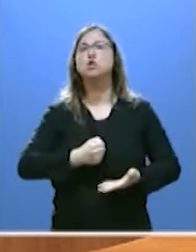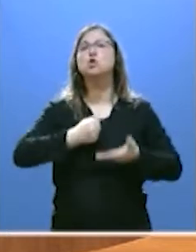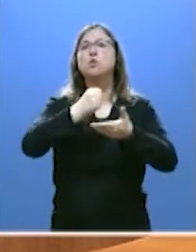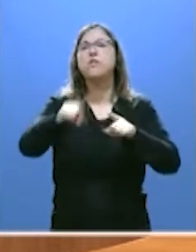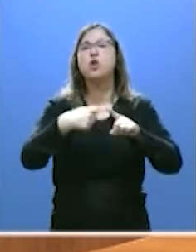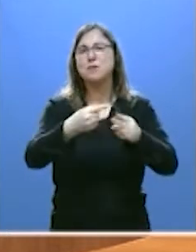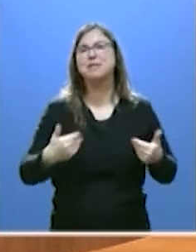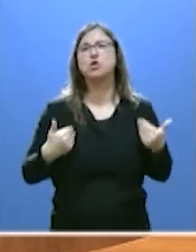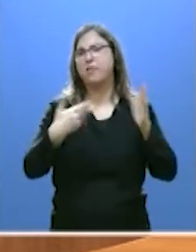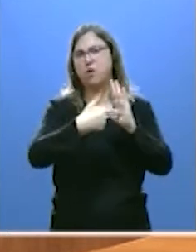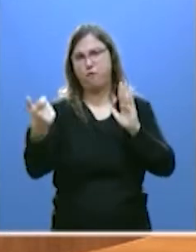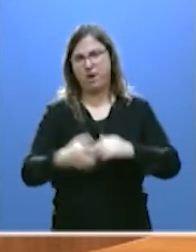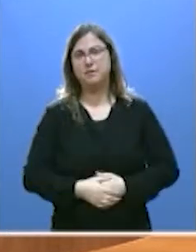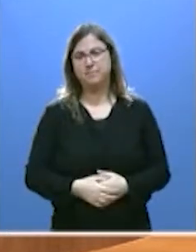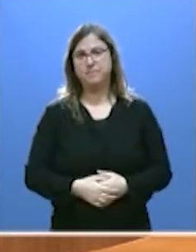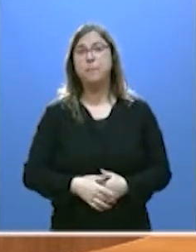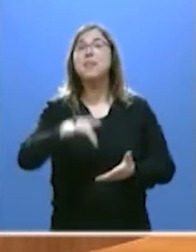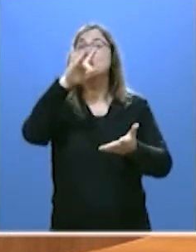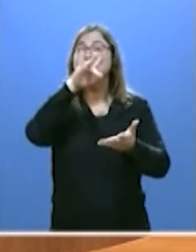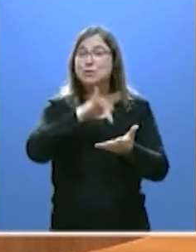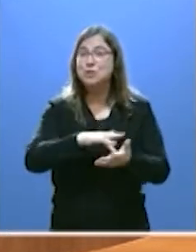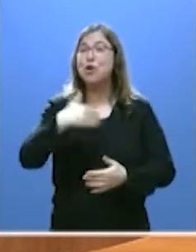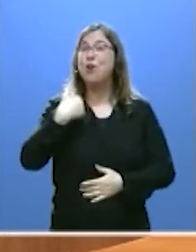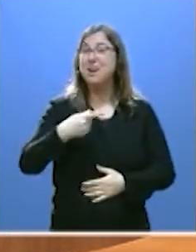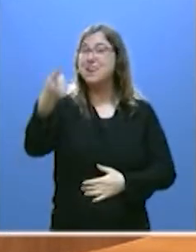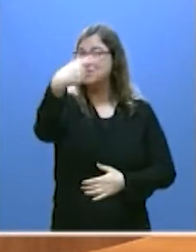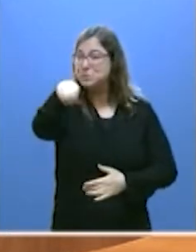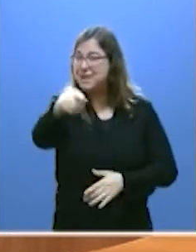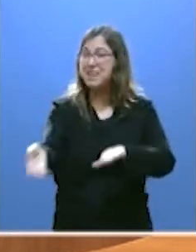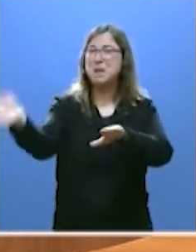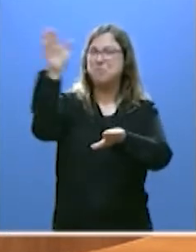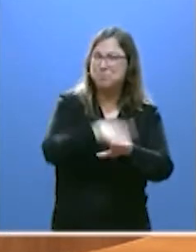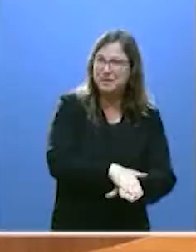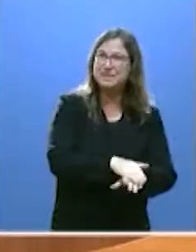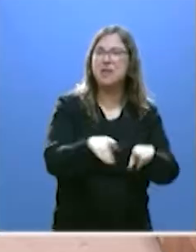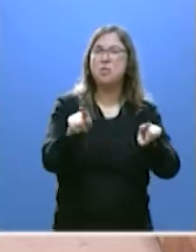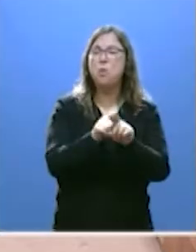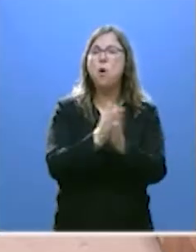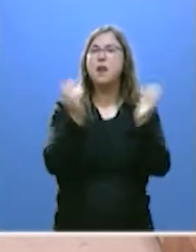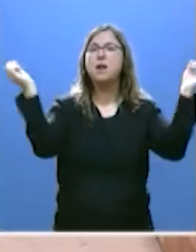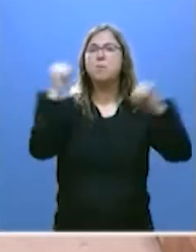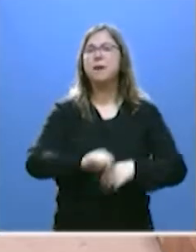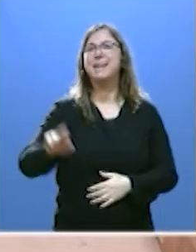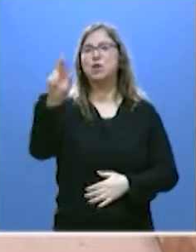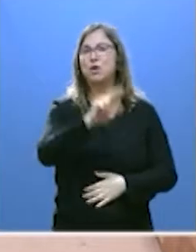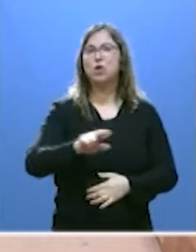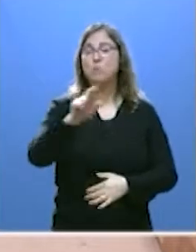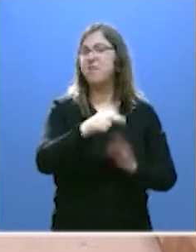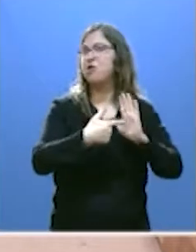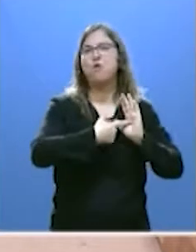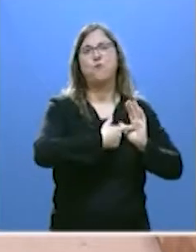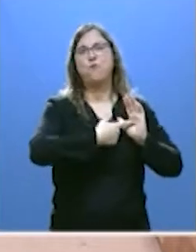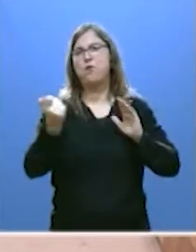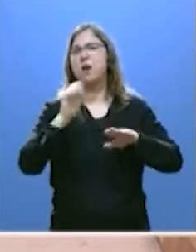y donaciones. Una vez que usted ha pisoteado el pacto de recuperación lo eliminaremos